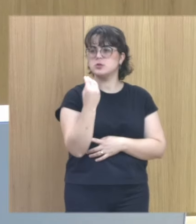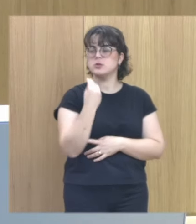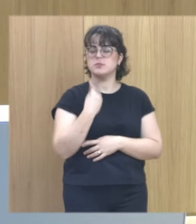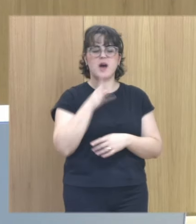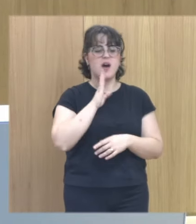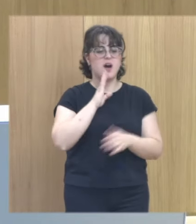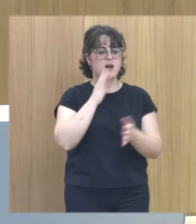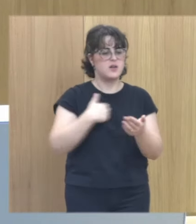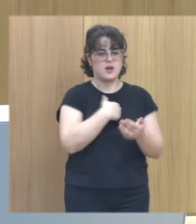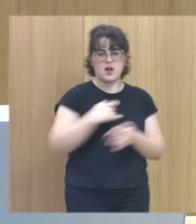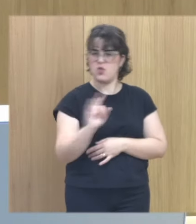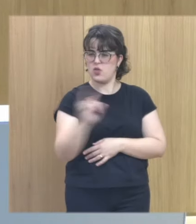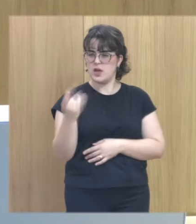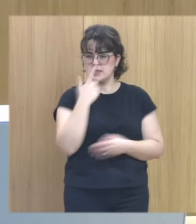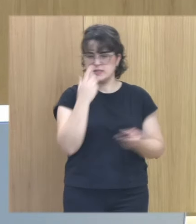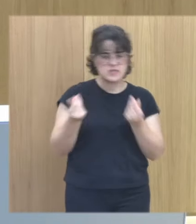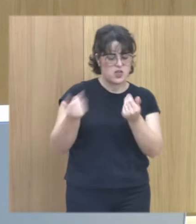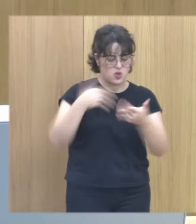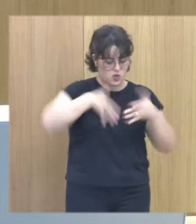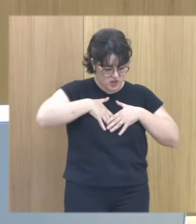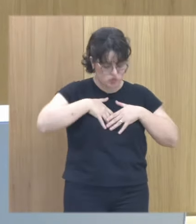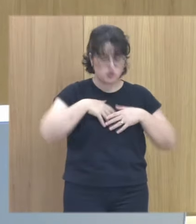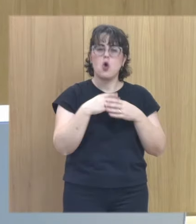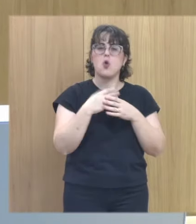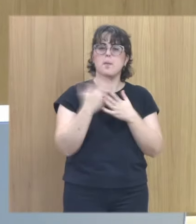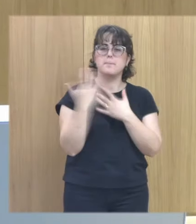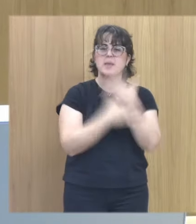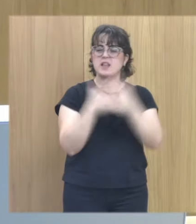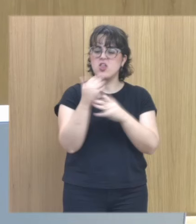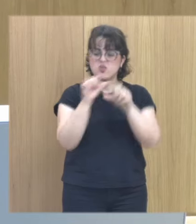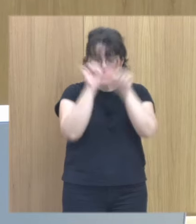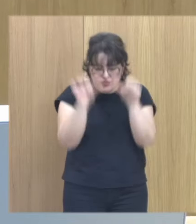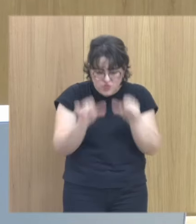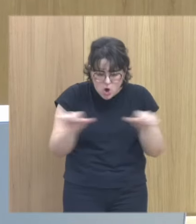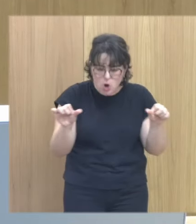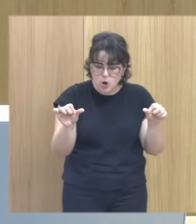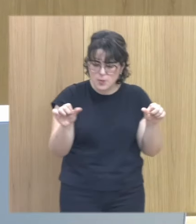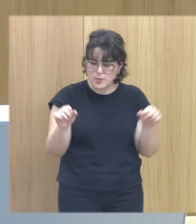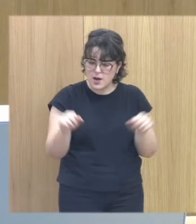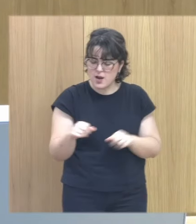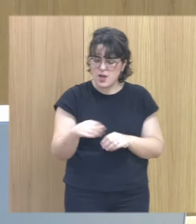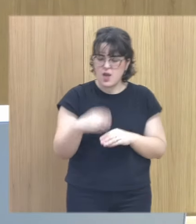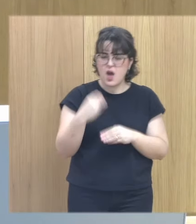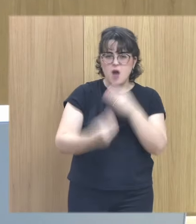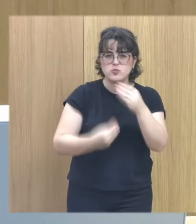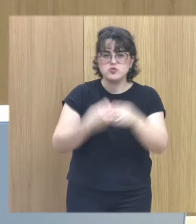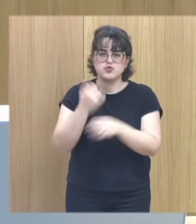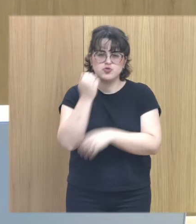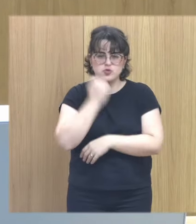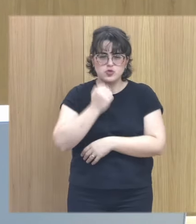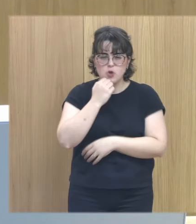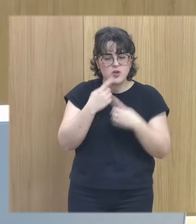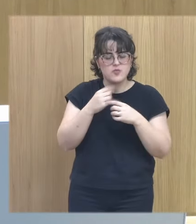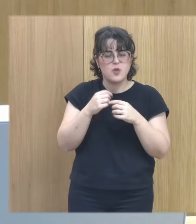de las sensaciones corporales mezcladas la manera de acercarse al abuso es diferente en las mujeres